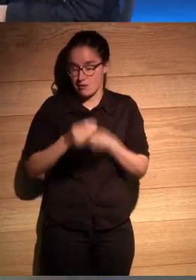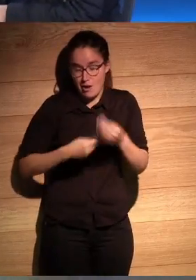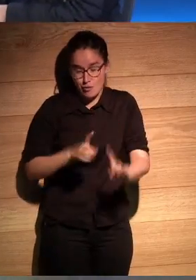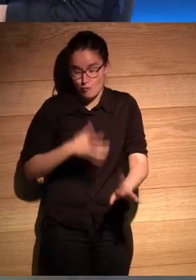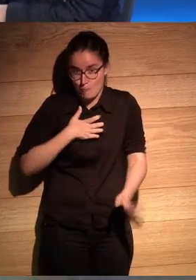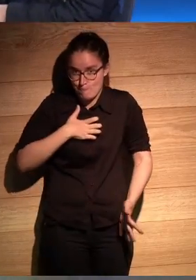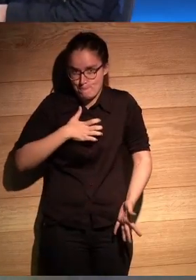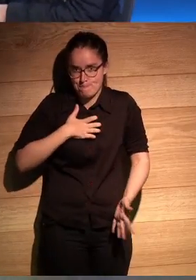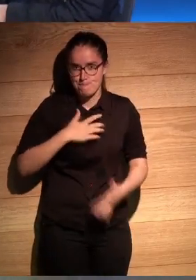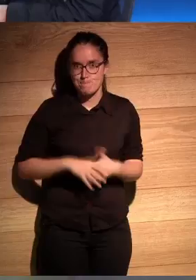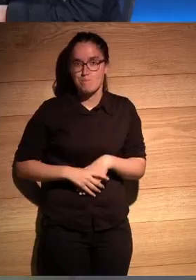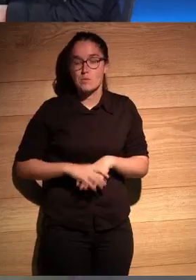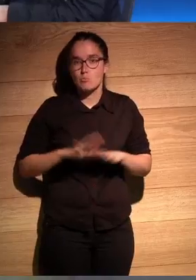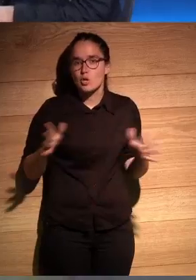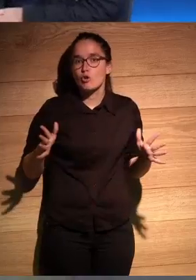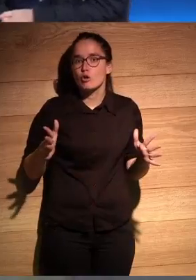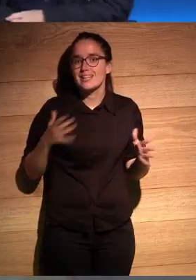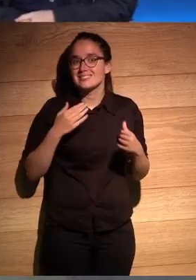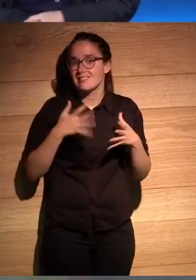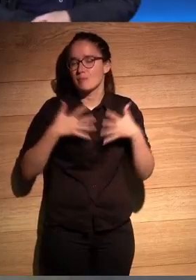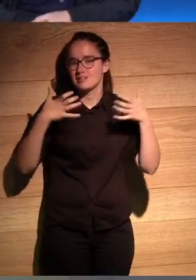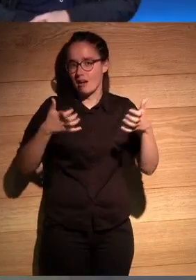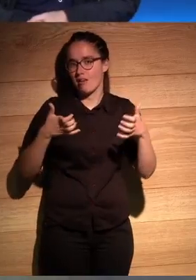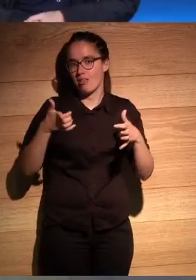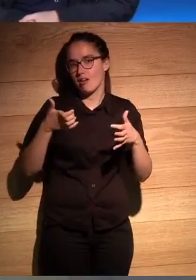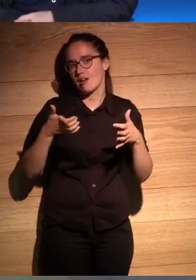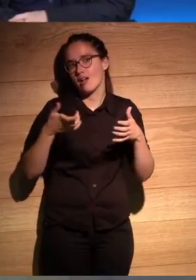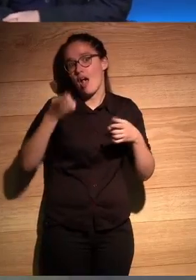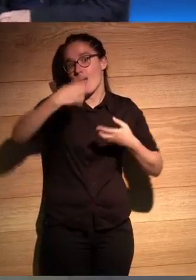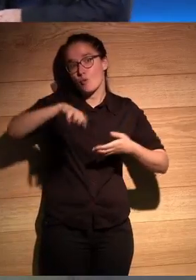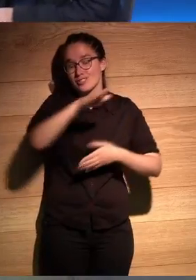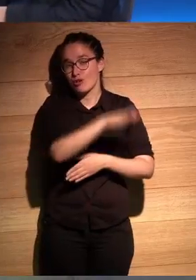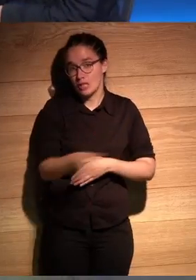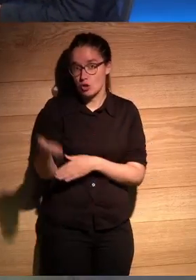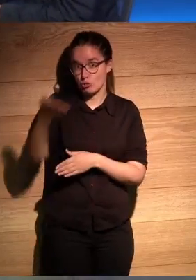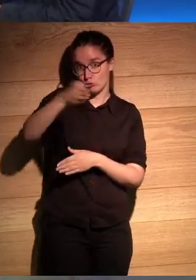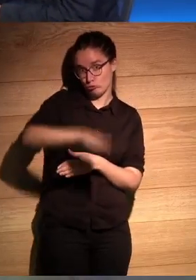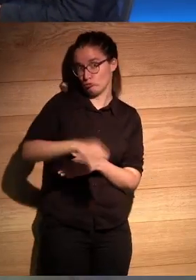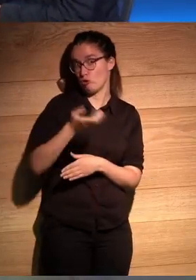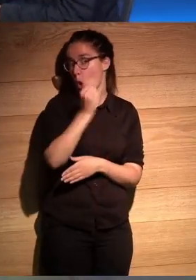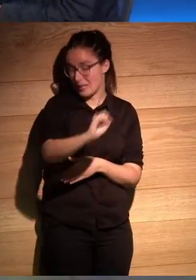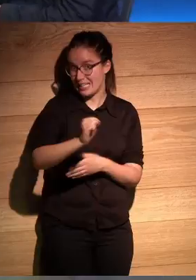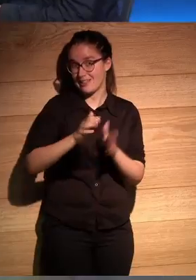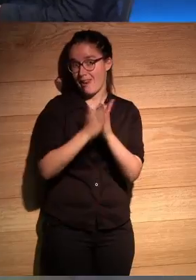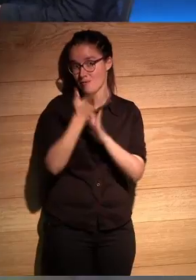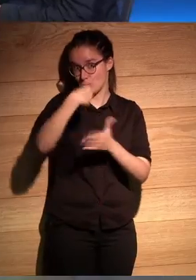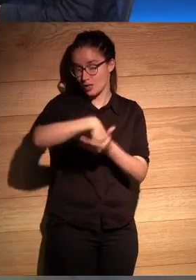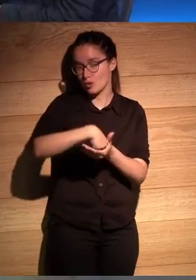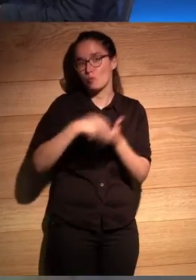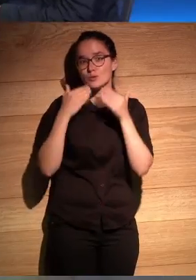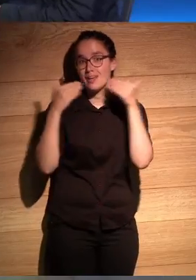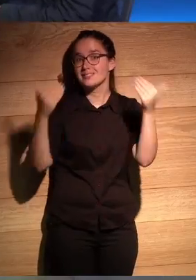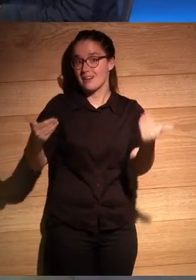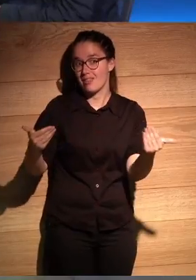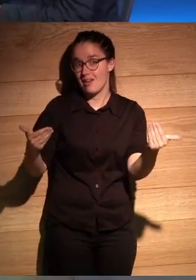no puedes matar a nadie bueno pues con este mensaje de que no matéis a vuestros niños en vuestras novelas muchas